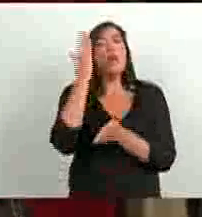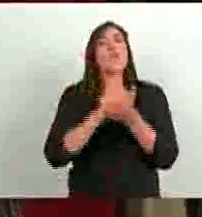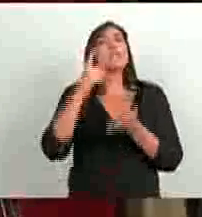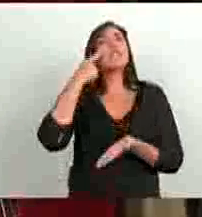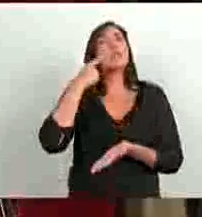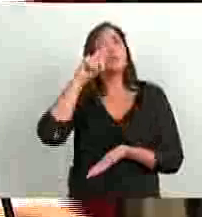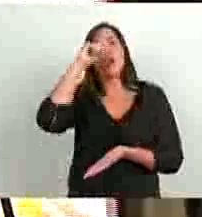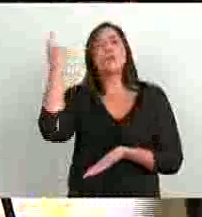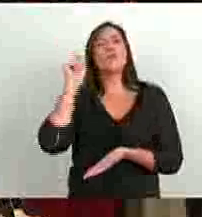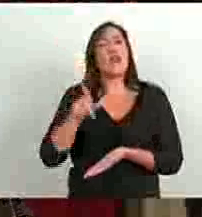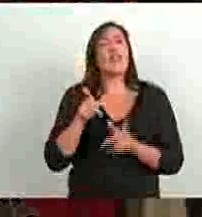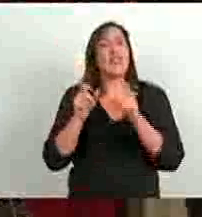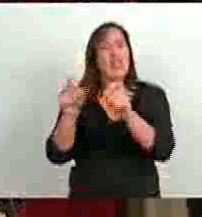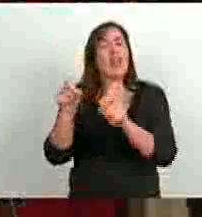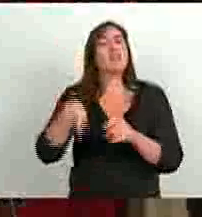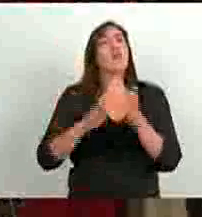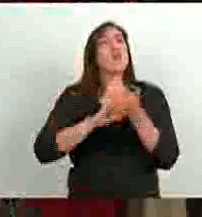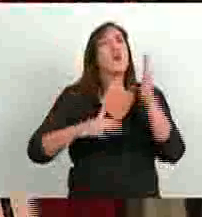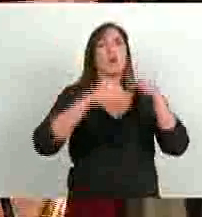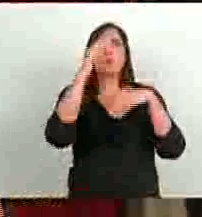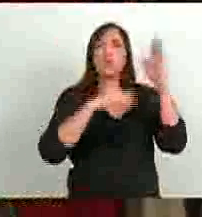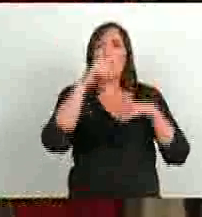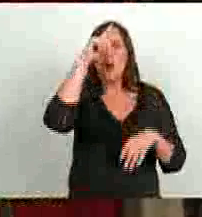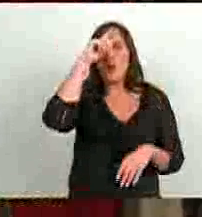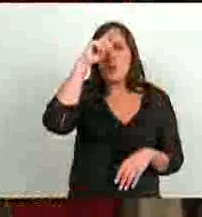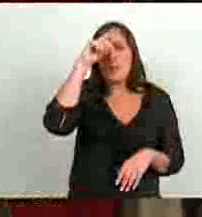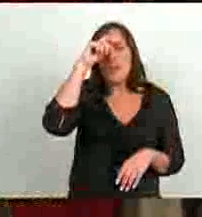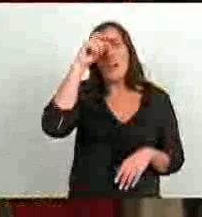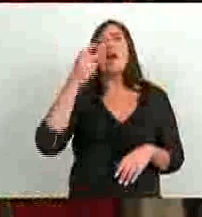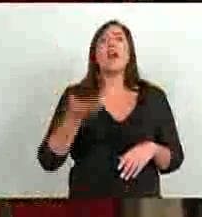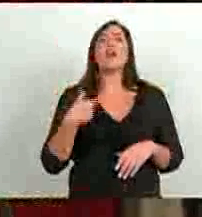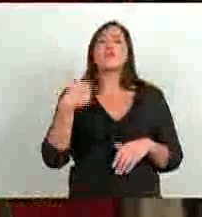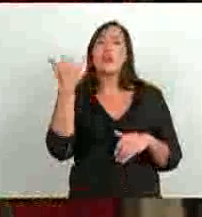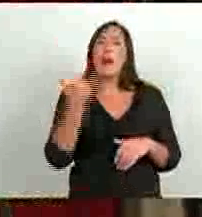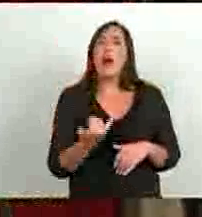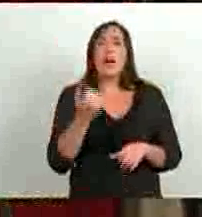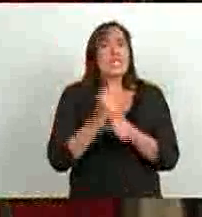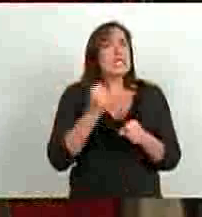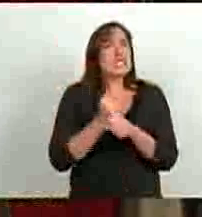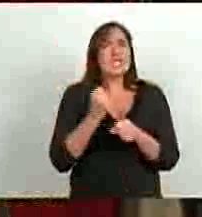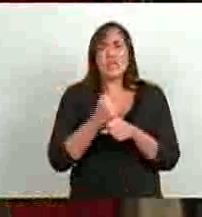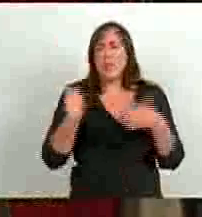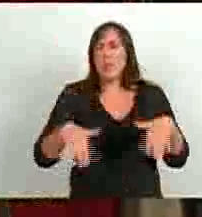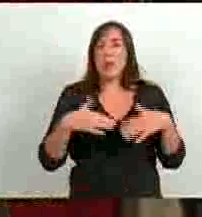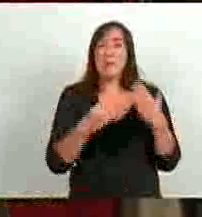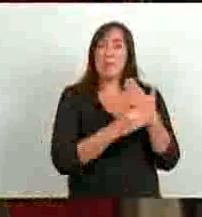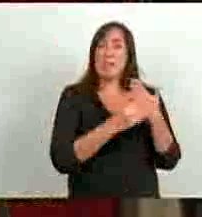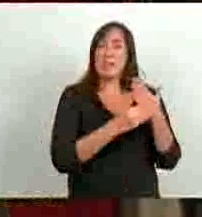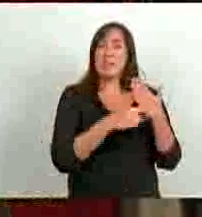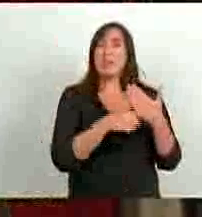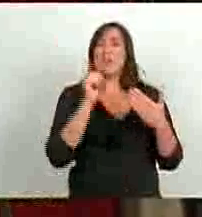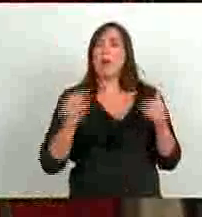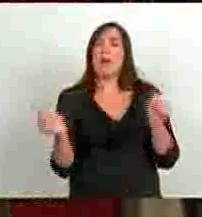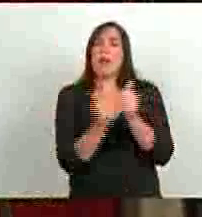Cáncer, estamos construyendo hospitales, estamos realizando una ardua tarea, el Ministro de Salud que inclusive fue acompañado por el